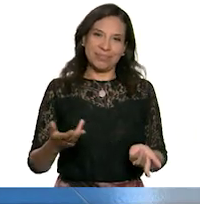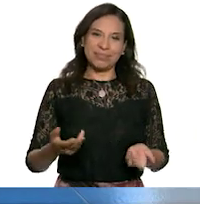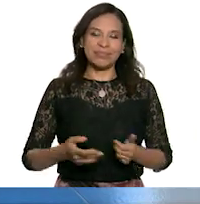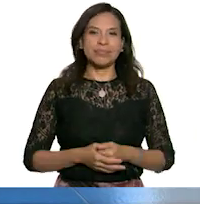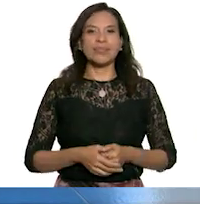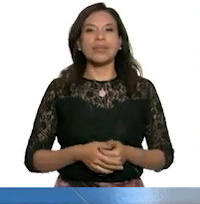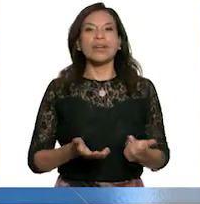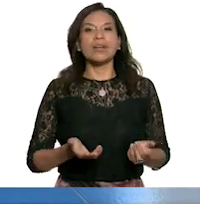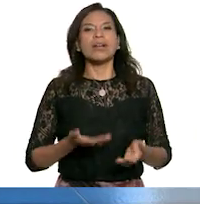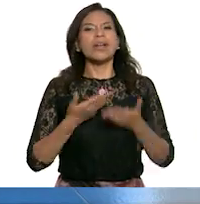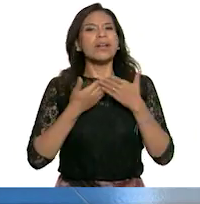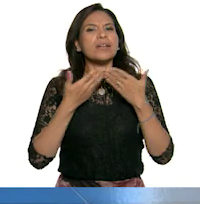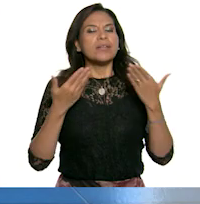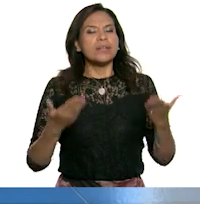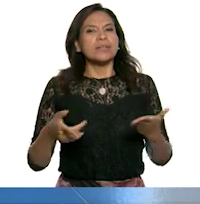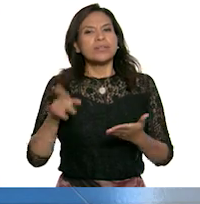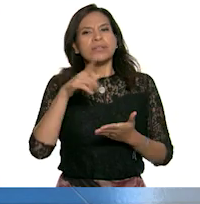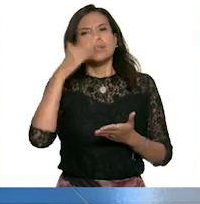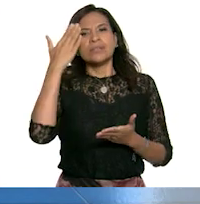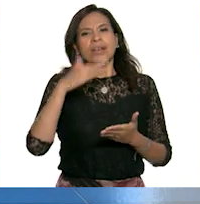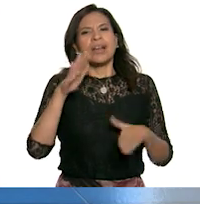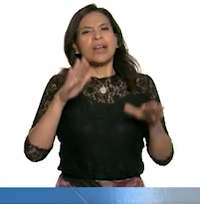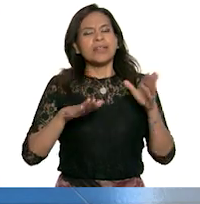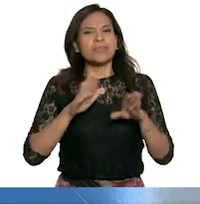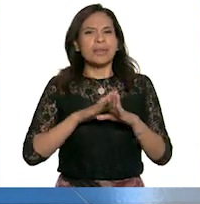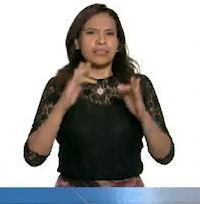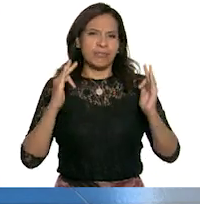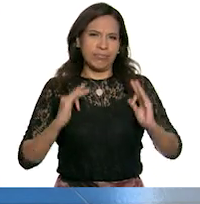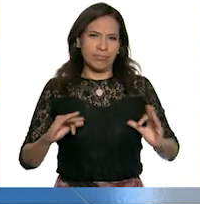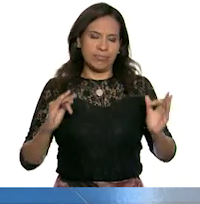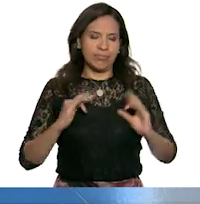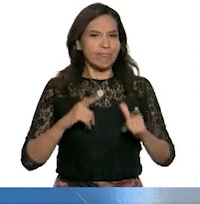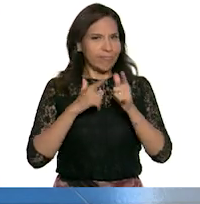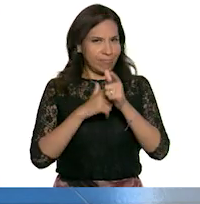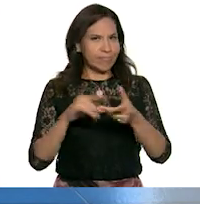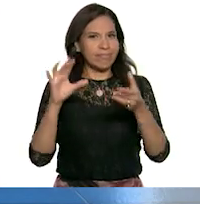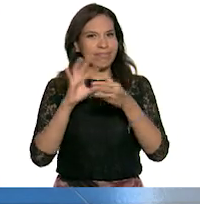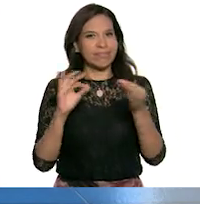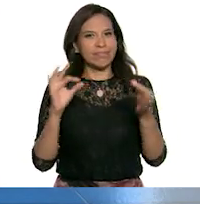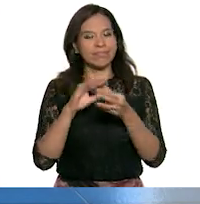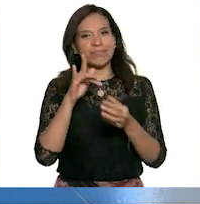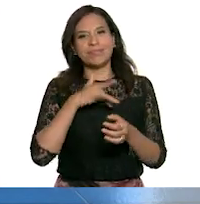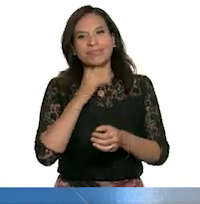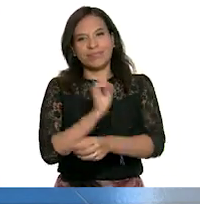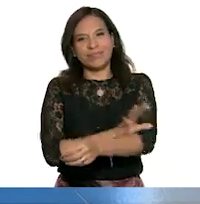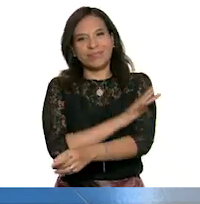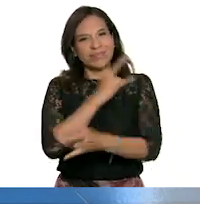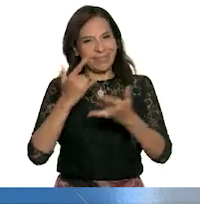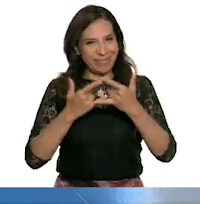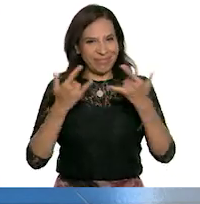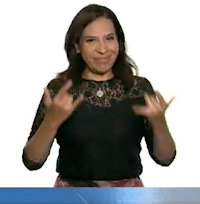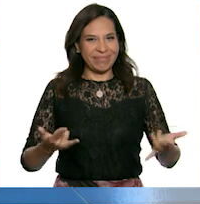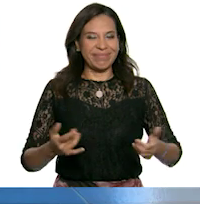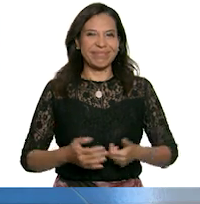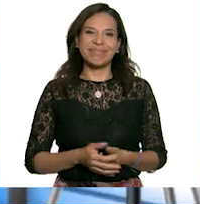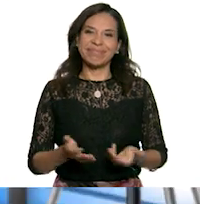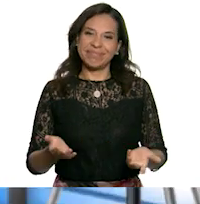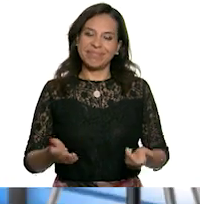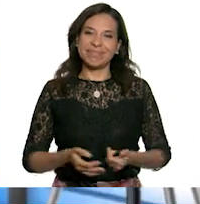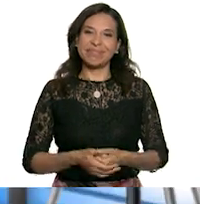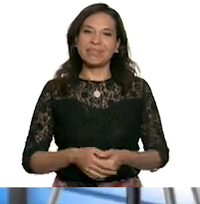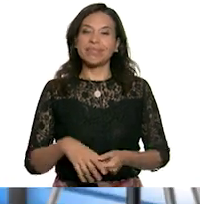Y, bueno, ahora que ya sé que estás un poco más tranquilo, sígueme contando tu emocionante historia. ¡Ah!